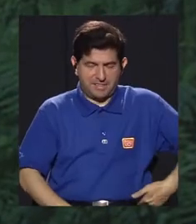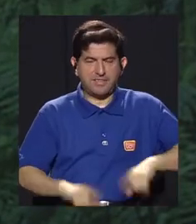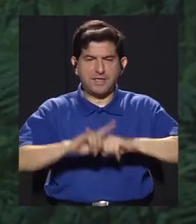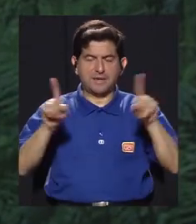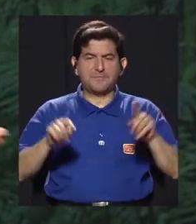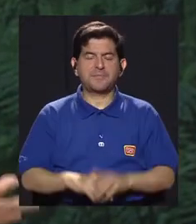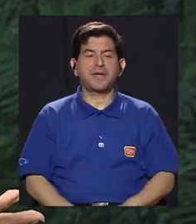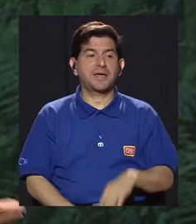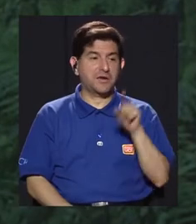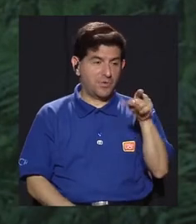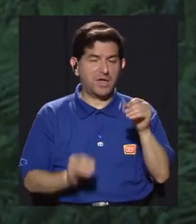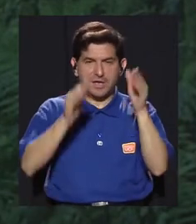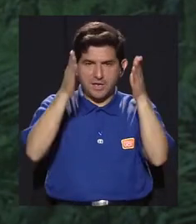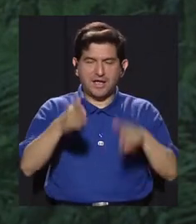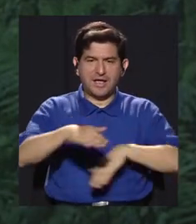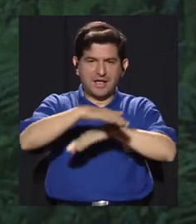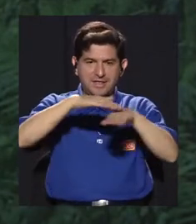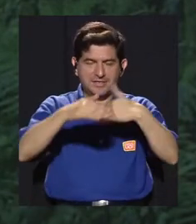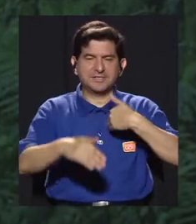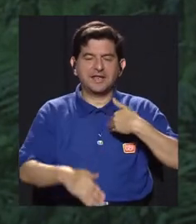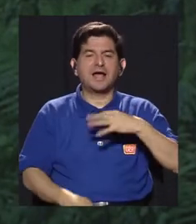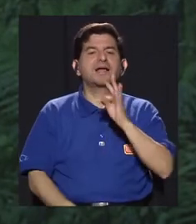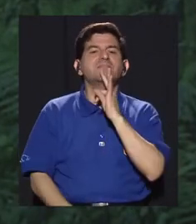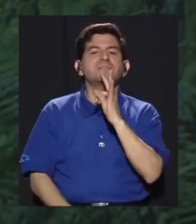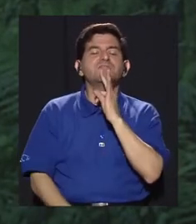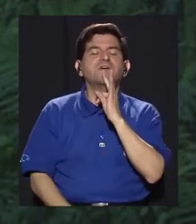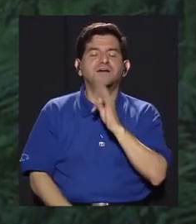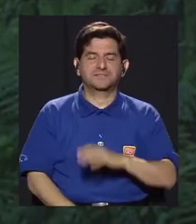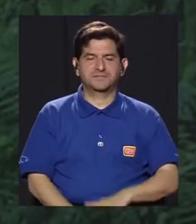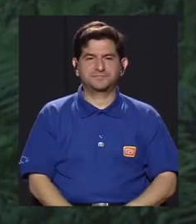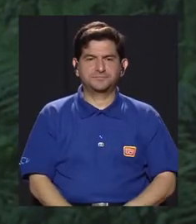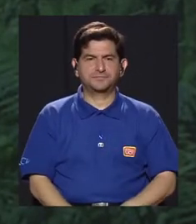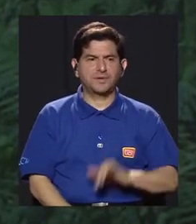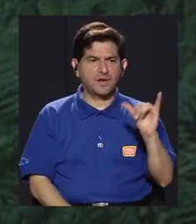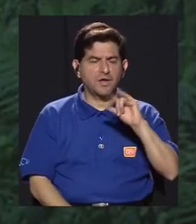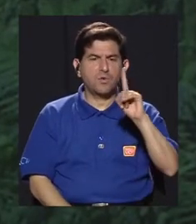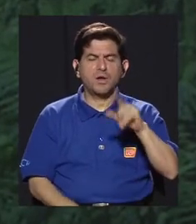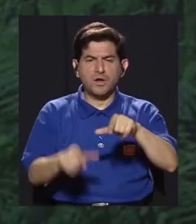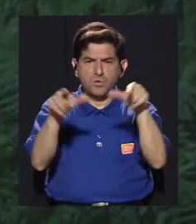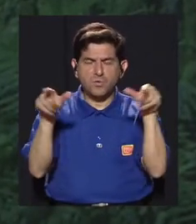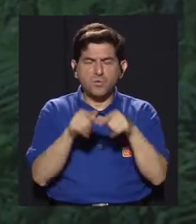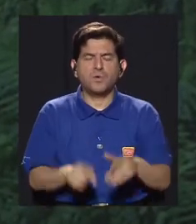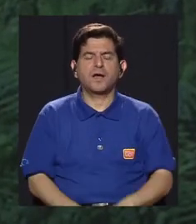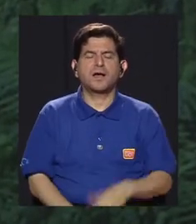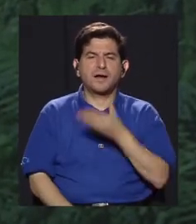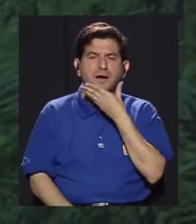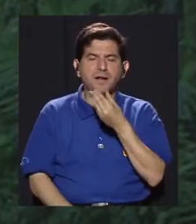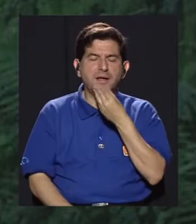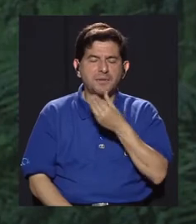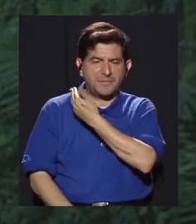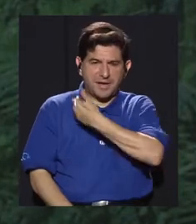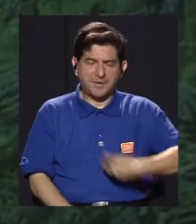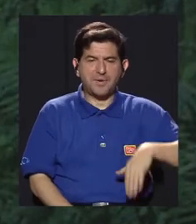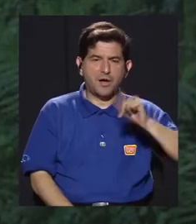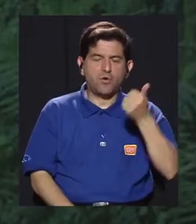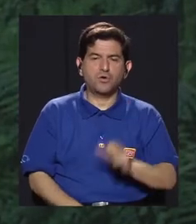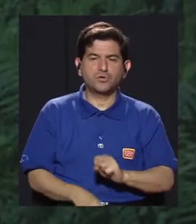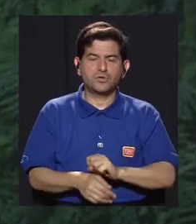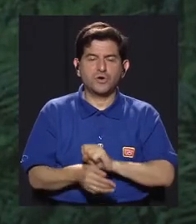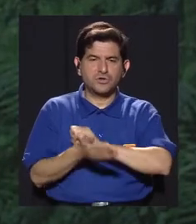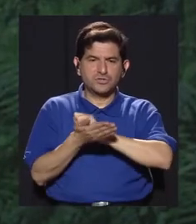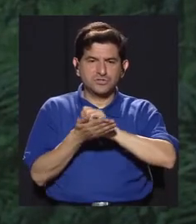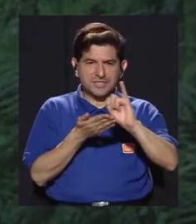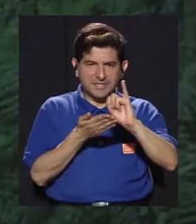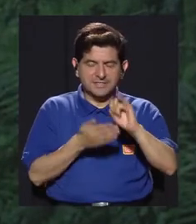pero también Doña María López es instructora de la sede que tenemos en Tibás y también hay un espacio en Barba de Heredia y otro en San Isidro de